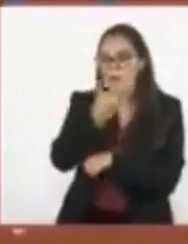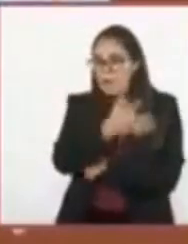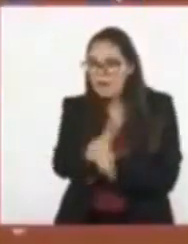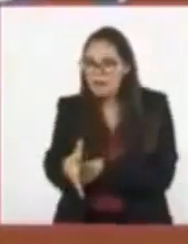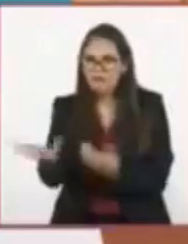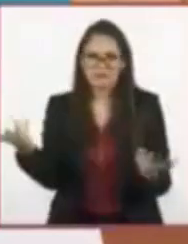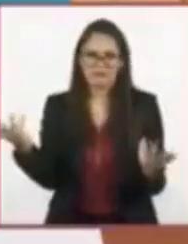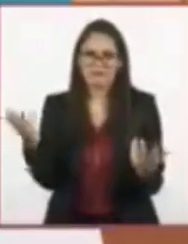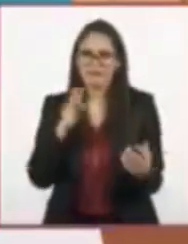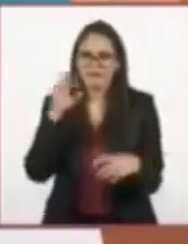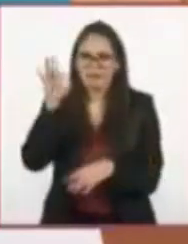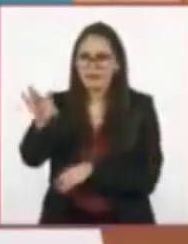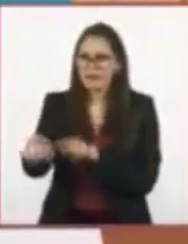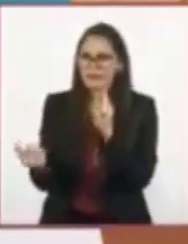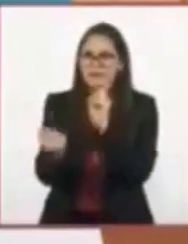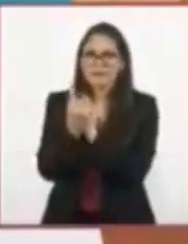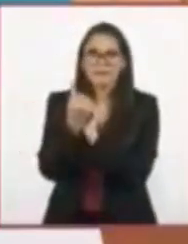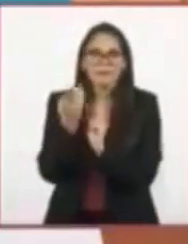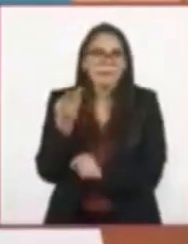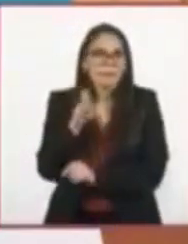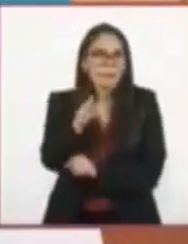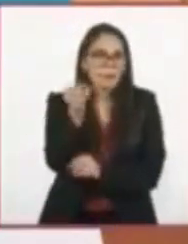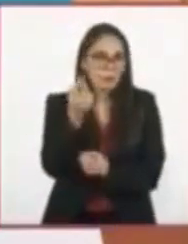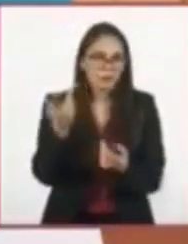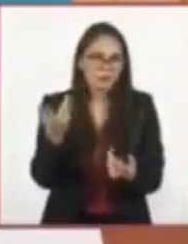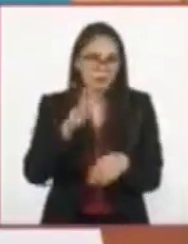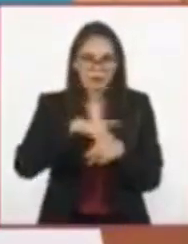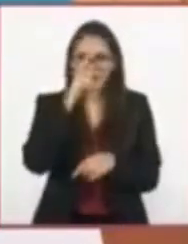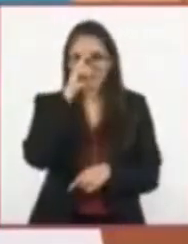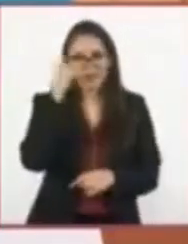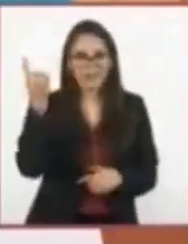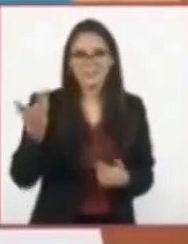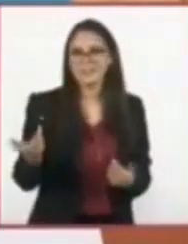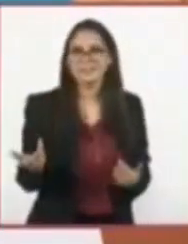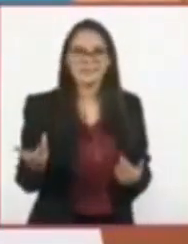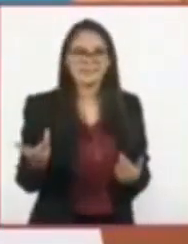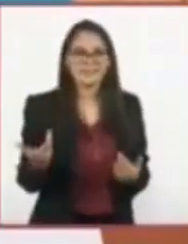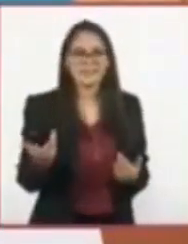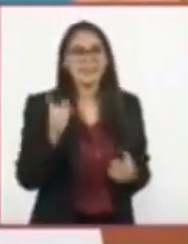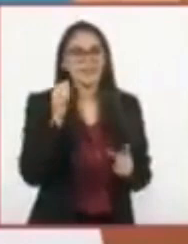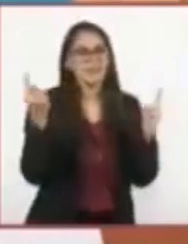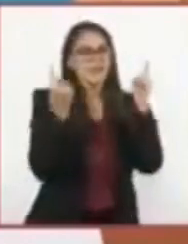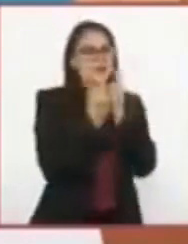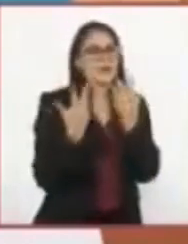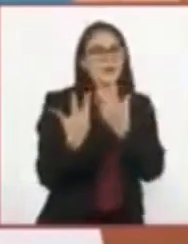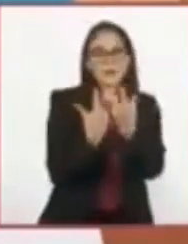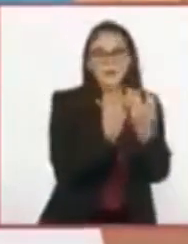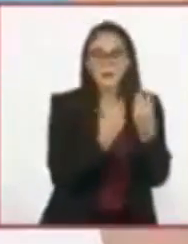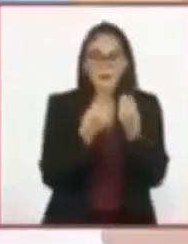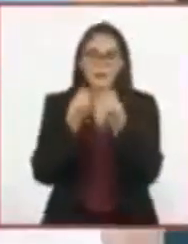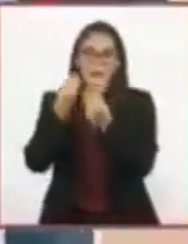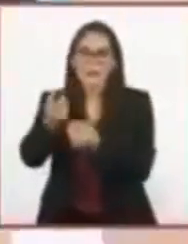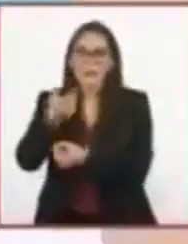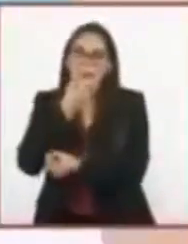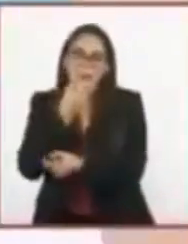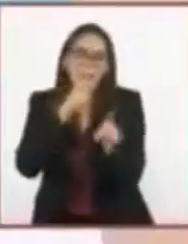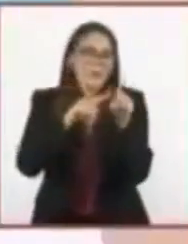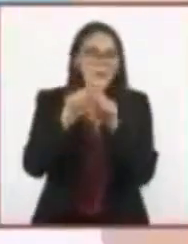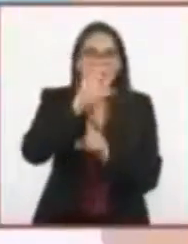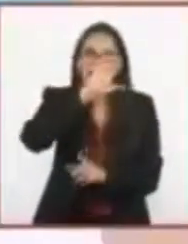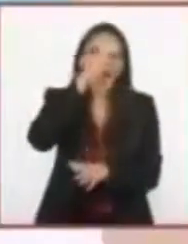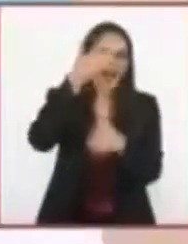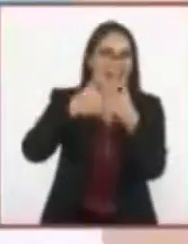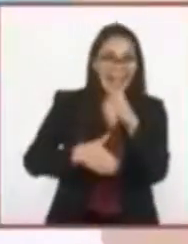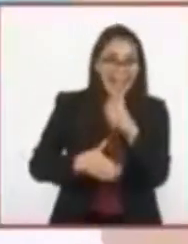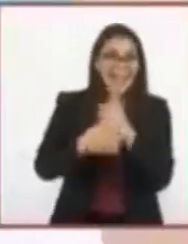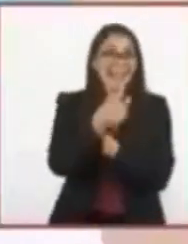¿Un atún? Y así con la ayuda del cazador, Caperucita derrota al lobo, rescata a su abuelita y le entrega las galletas, fin. Aquí está el final o